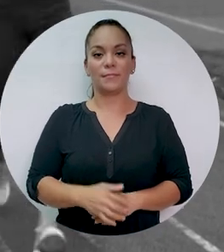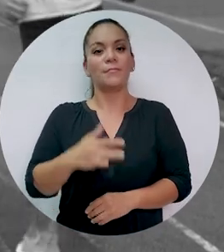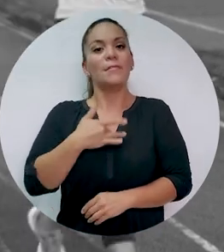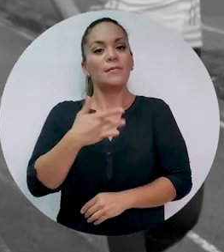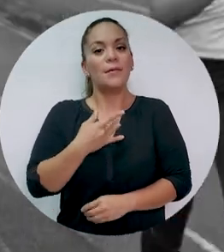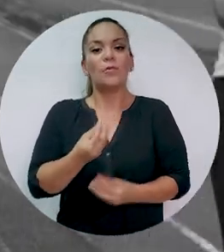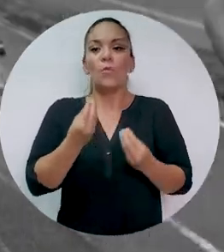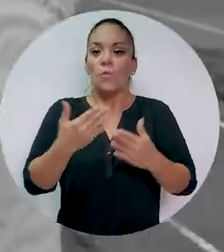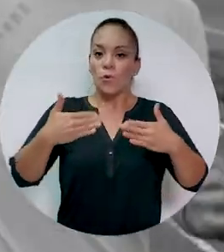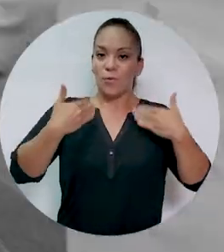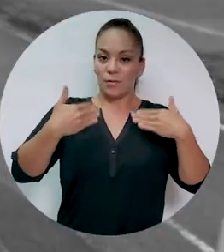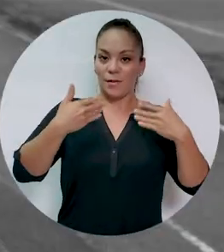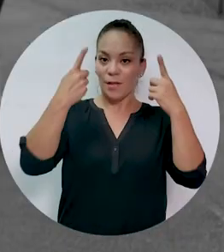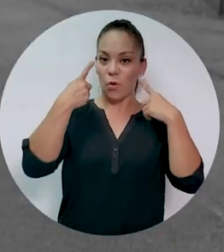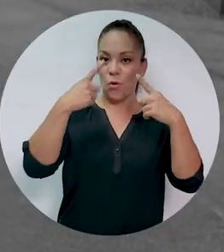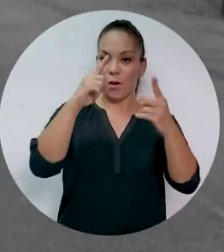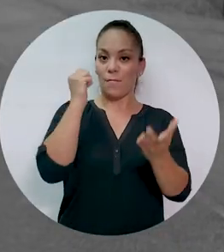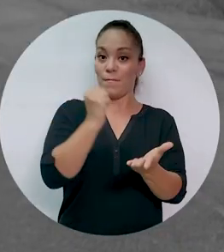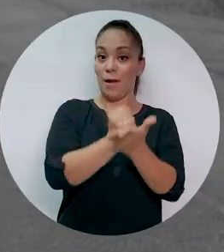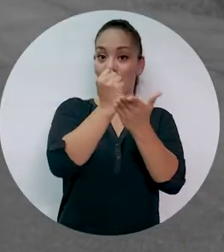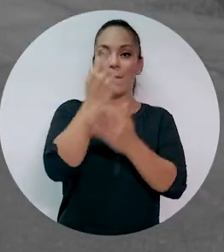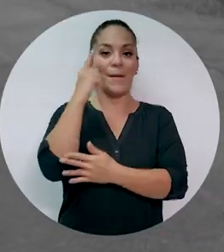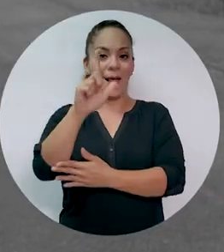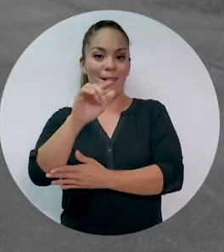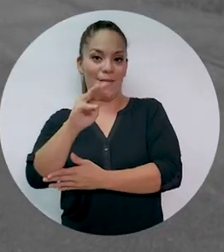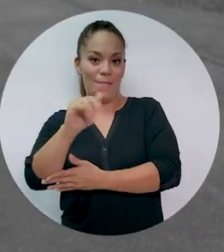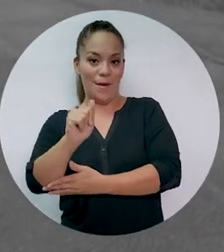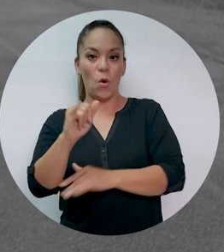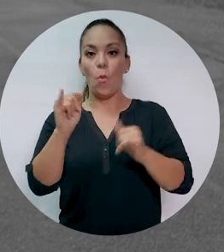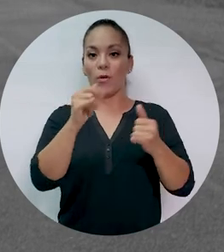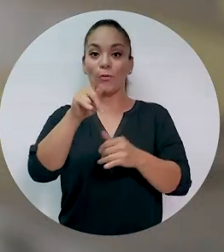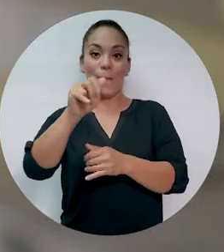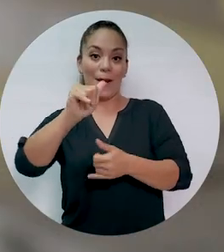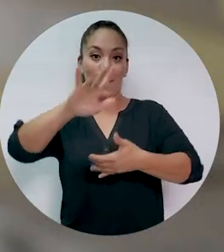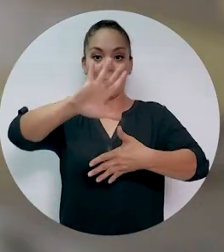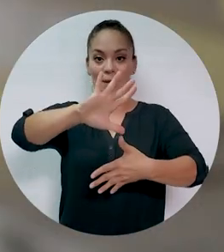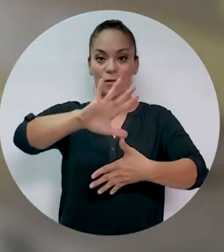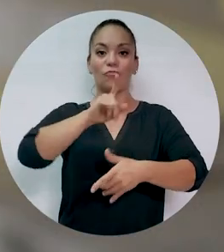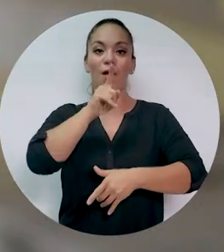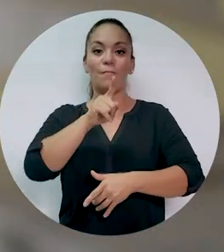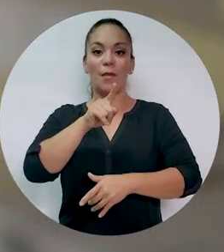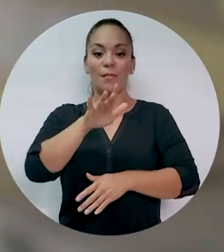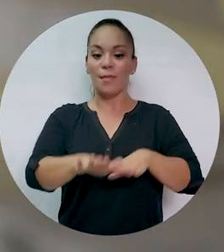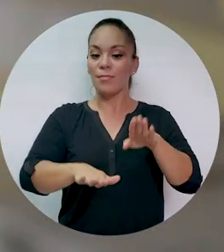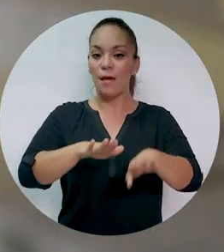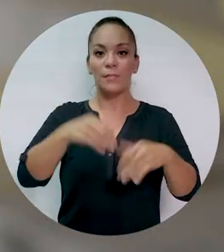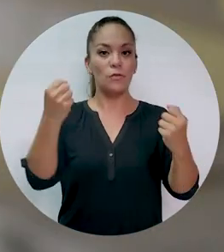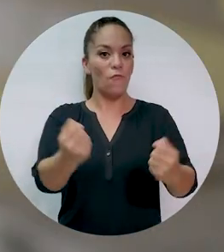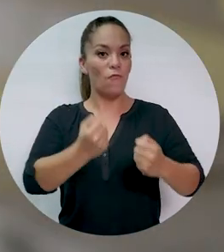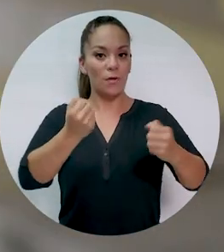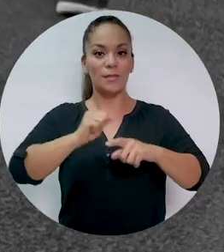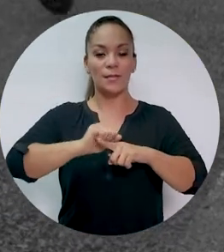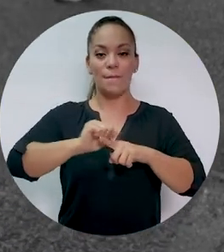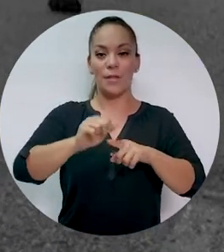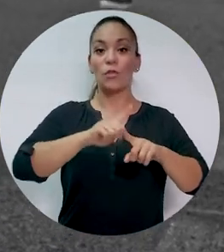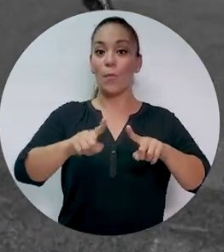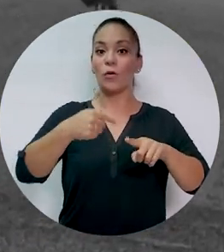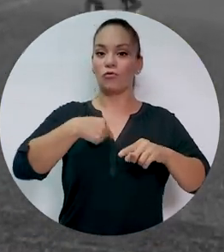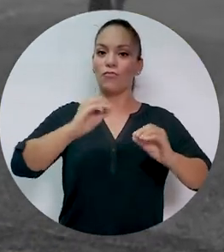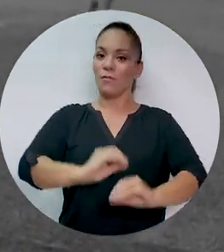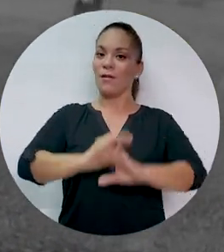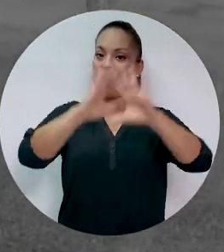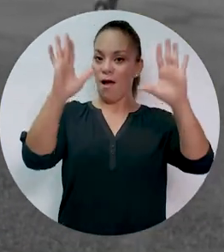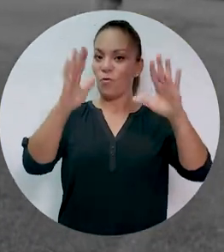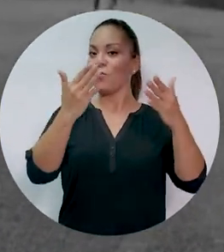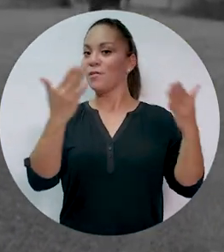Yo me siento muy contenta de haber logrado la marca para Lima, para los Juegos Panamericanos. Han sido etapas muy fuertes de entrenamiento, pero yo